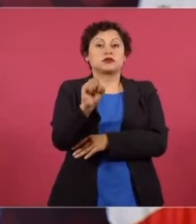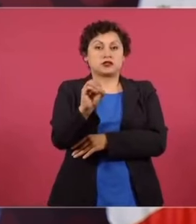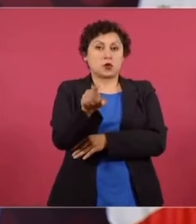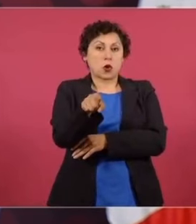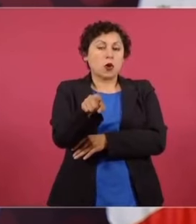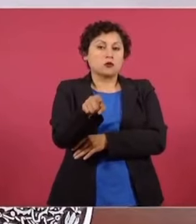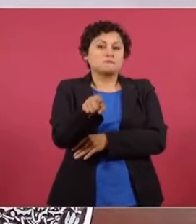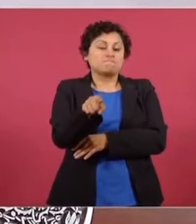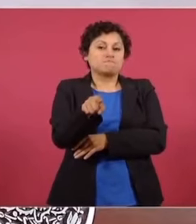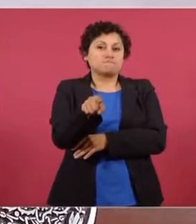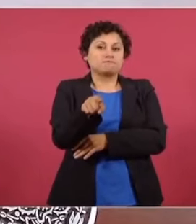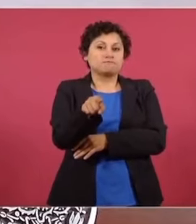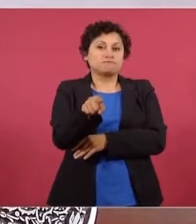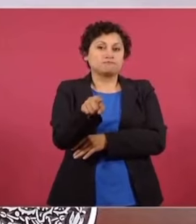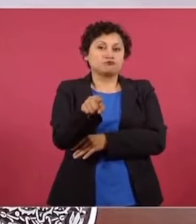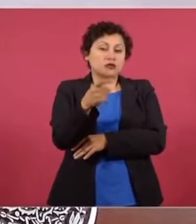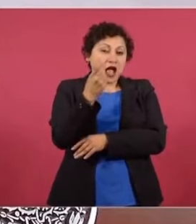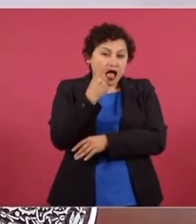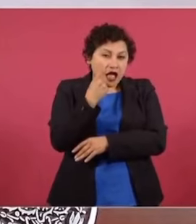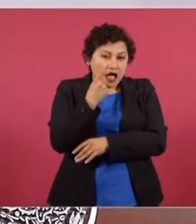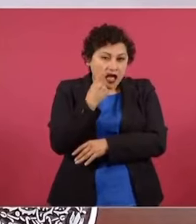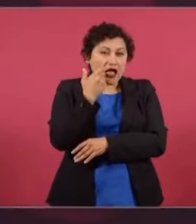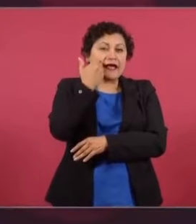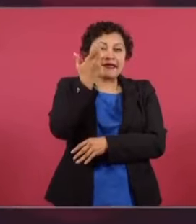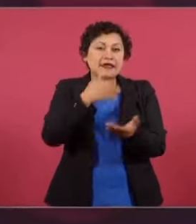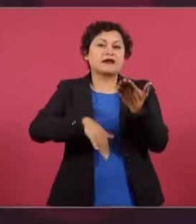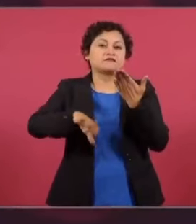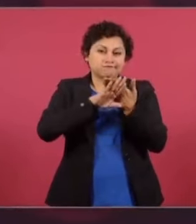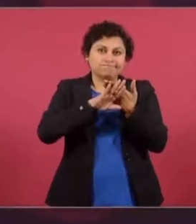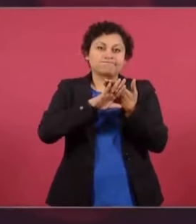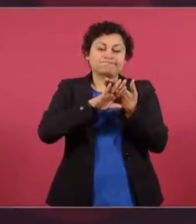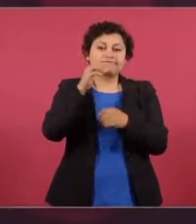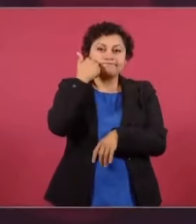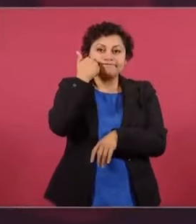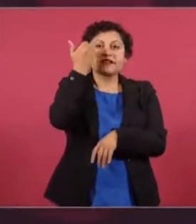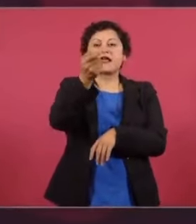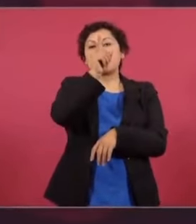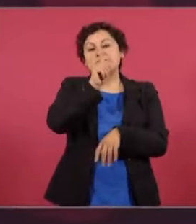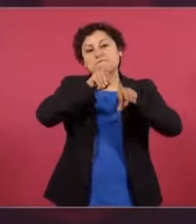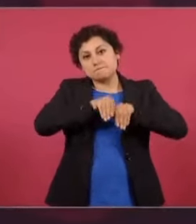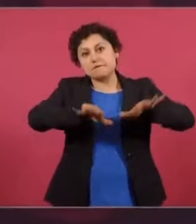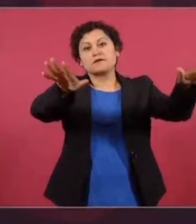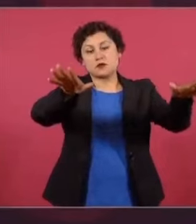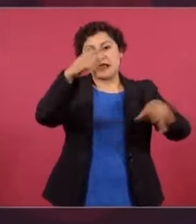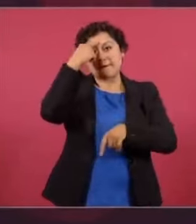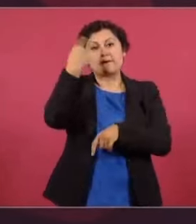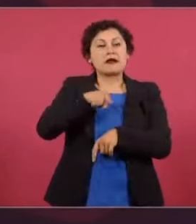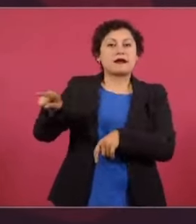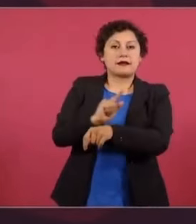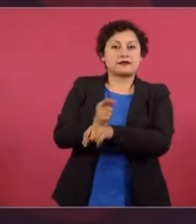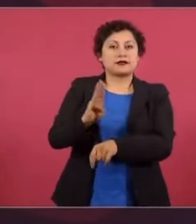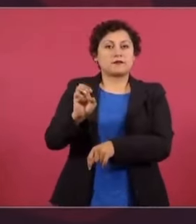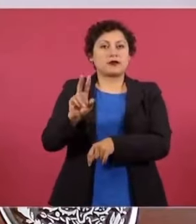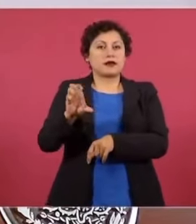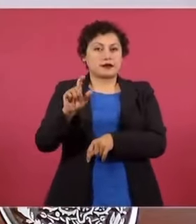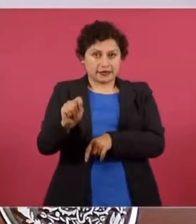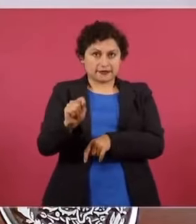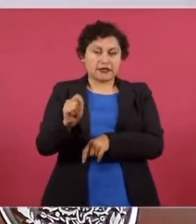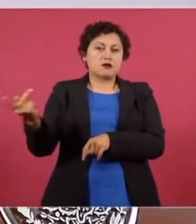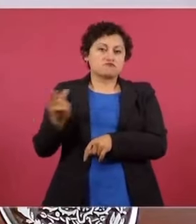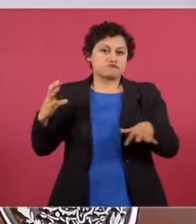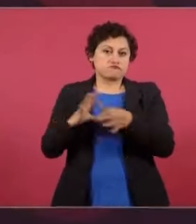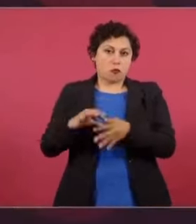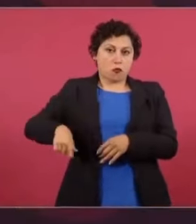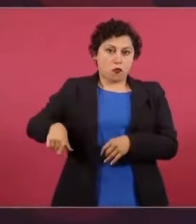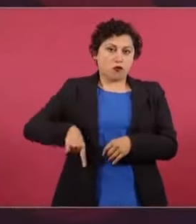una intención de desacreditar y de calumniar al licenciado Bartlett. Y al gobierno que yo represento,